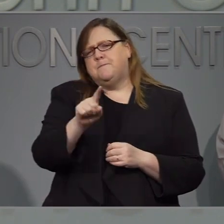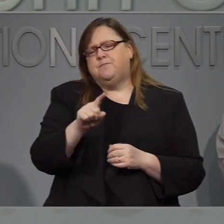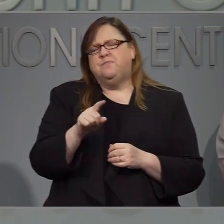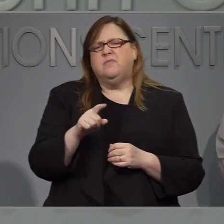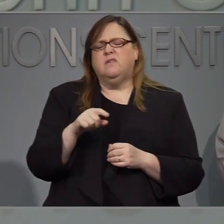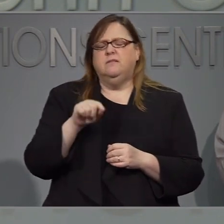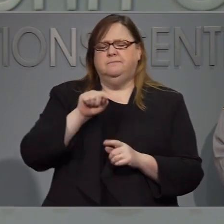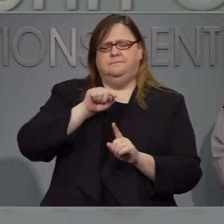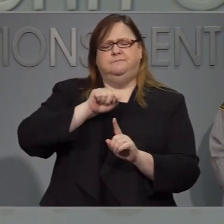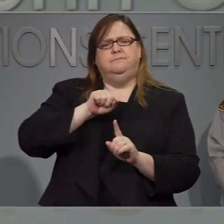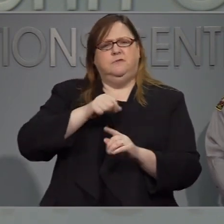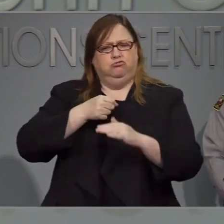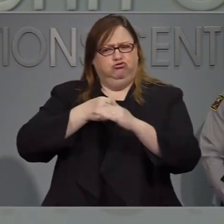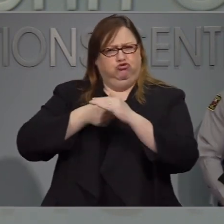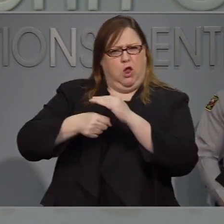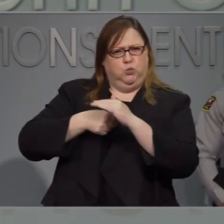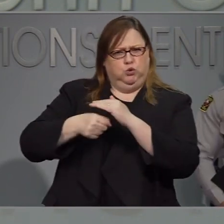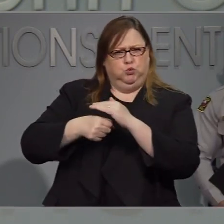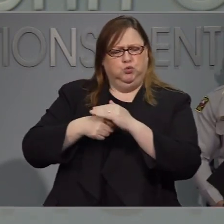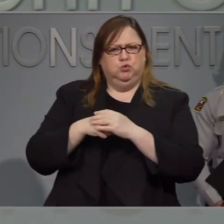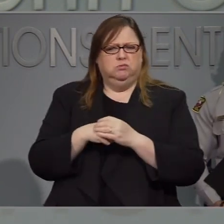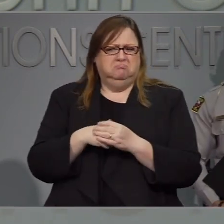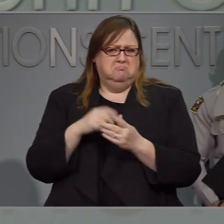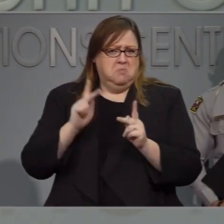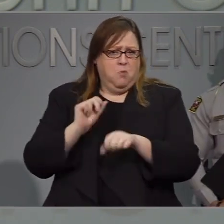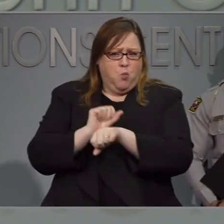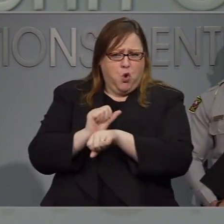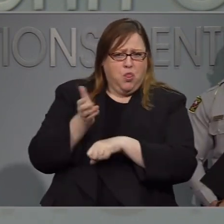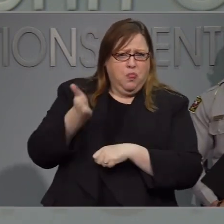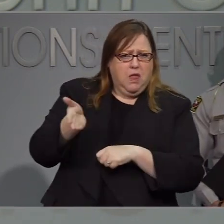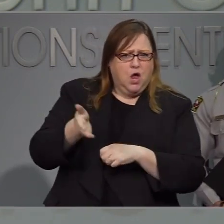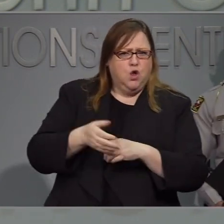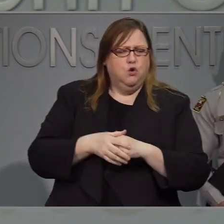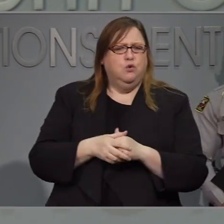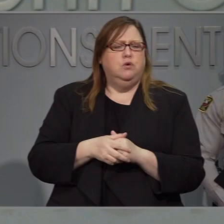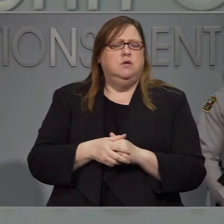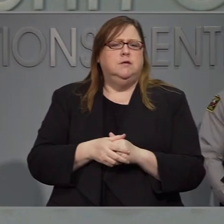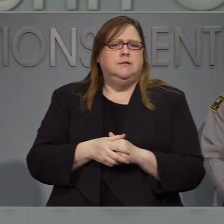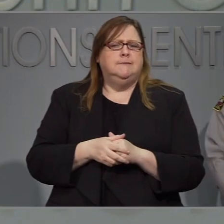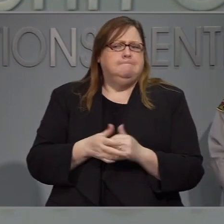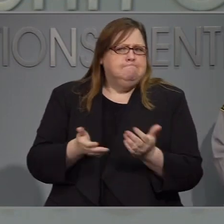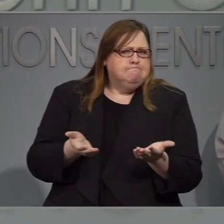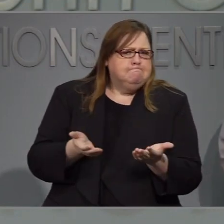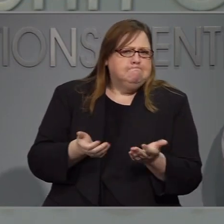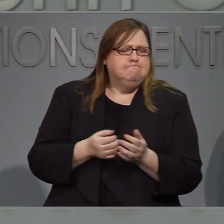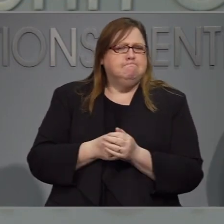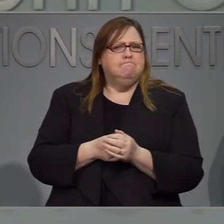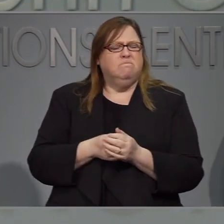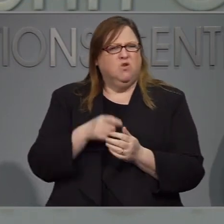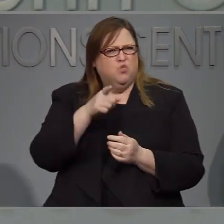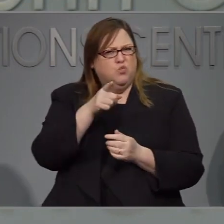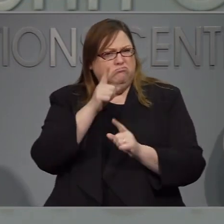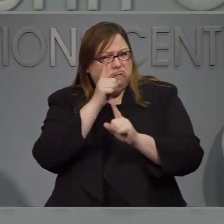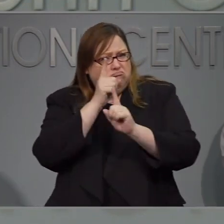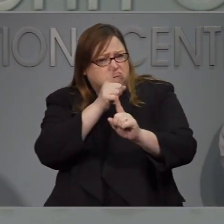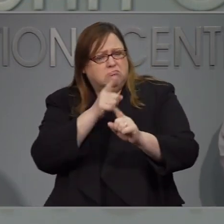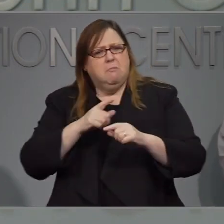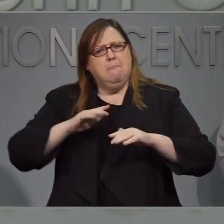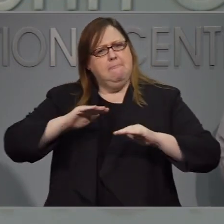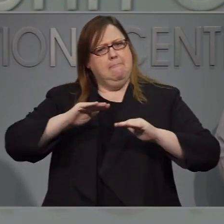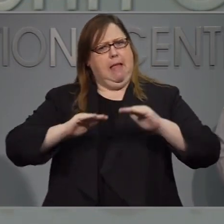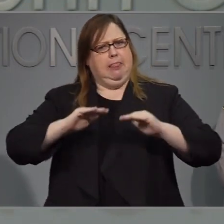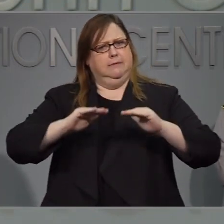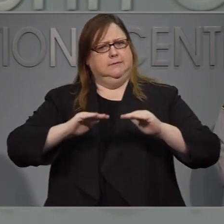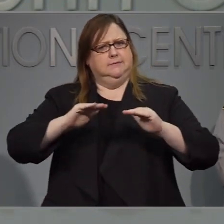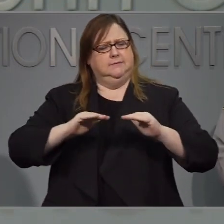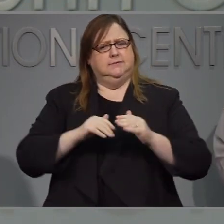Mi pregunta es acerca de el personal que trabaja en los albergues y también. ¿Cuál es el mensaje? Es